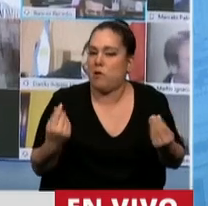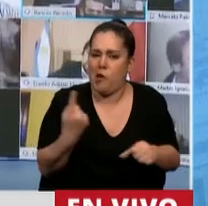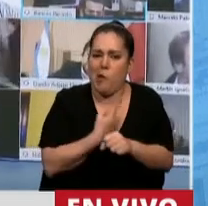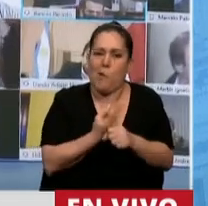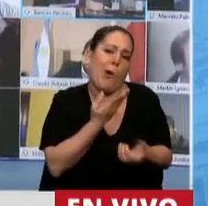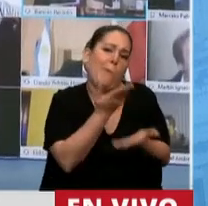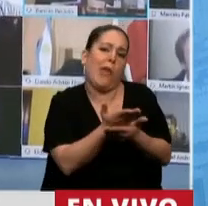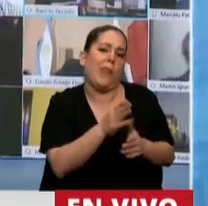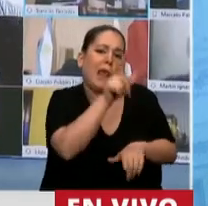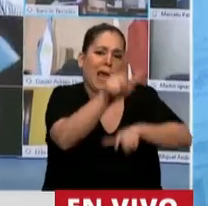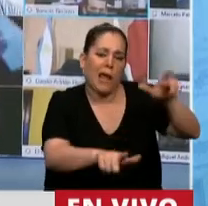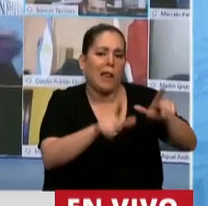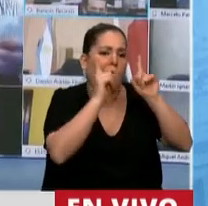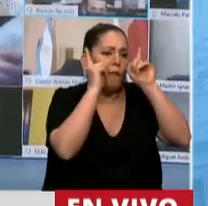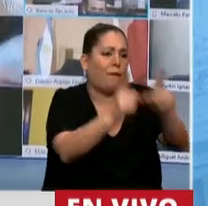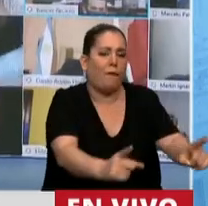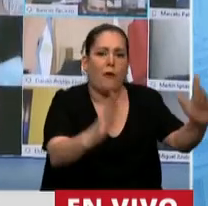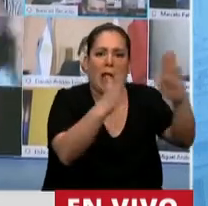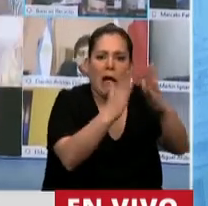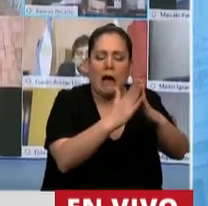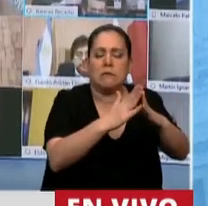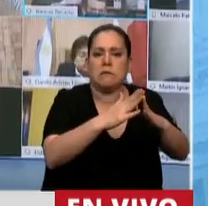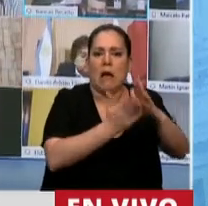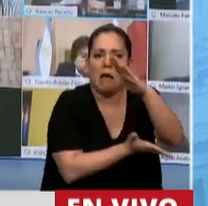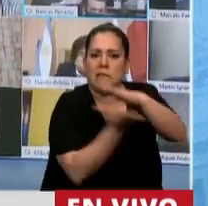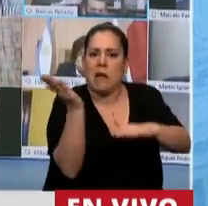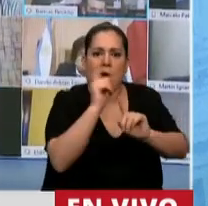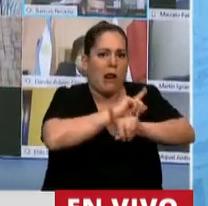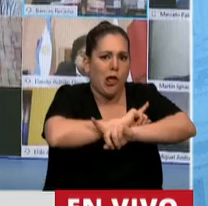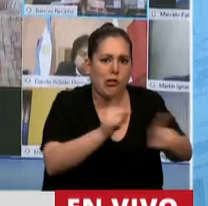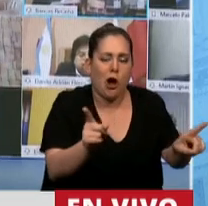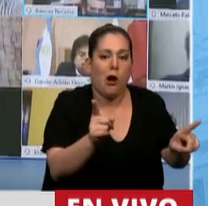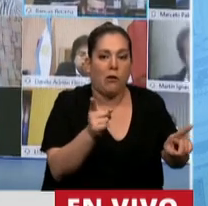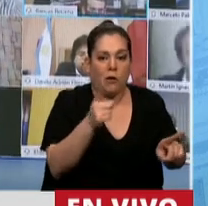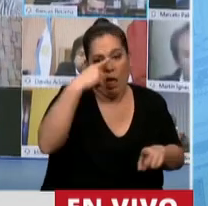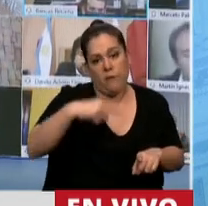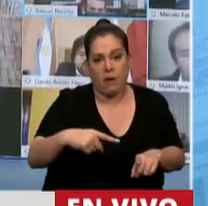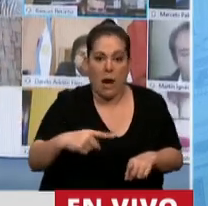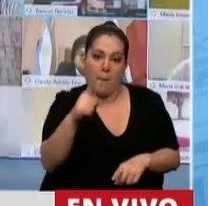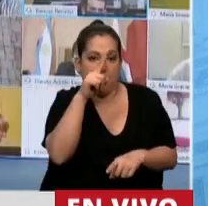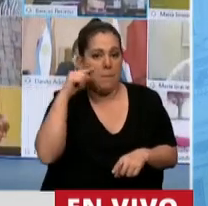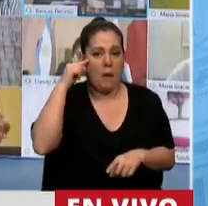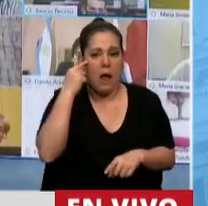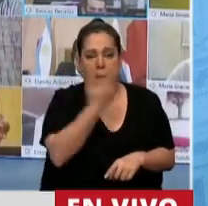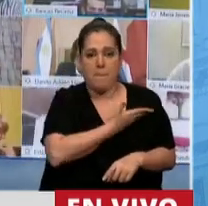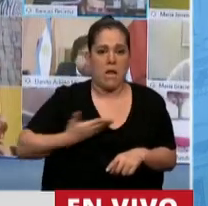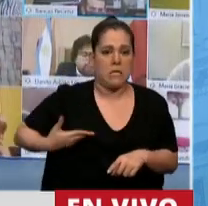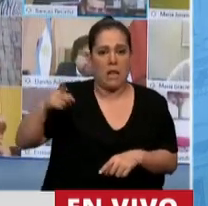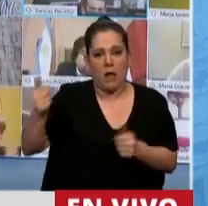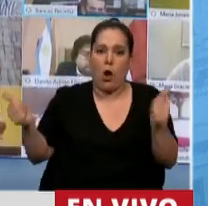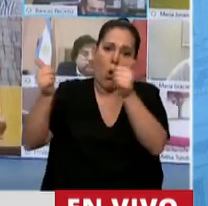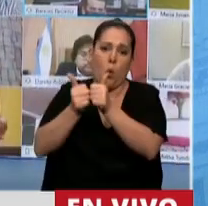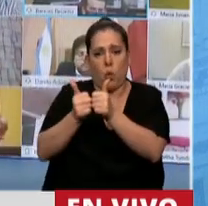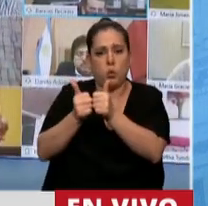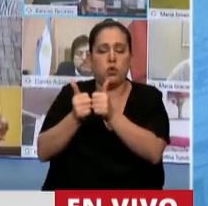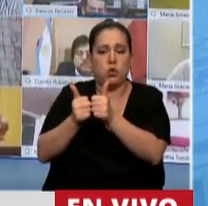la gente que esté en su casa, que no circule, que no salga, y el presidente mostrarse con el secretario general del